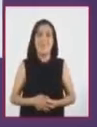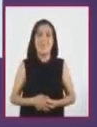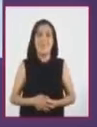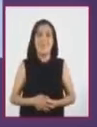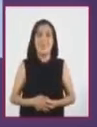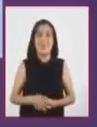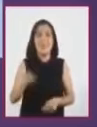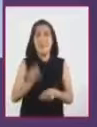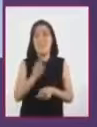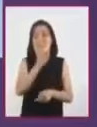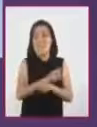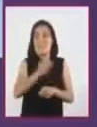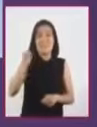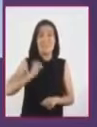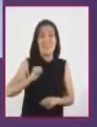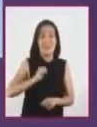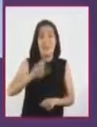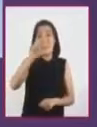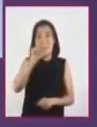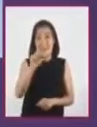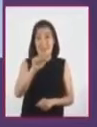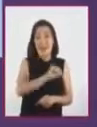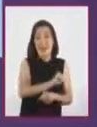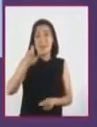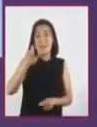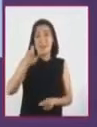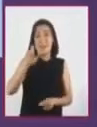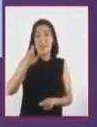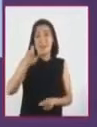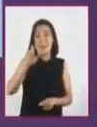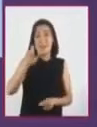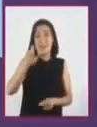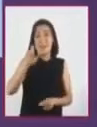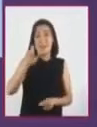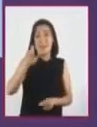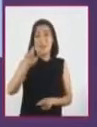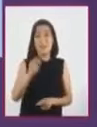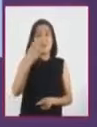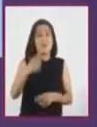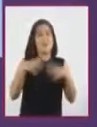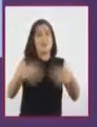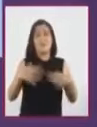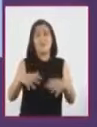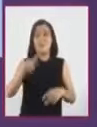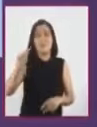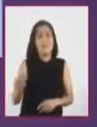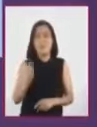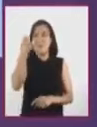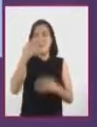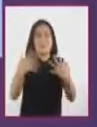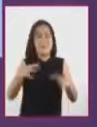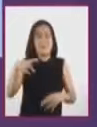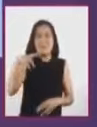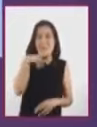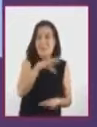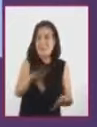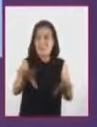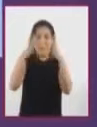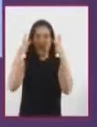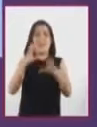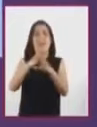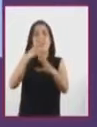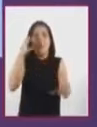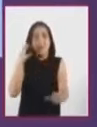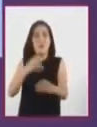Desde el siglo XX a nuestros días, la tecnología se ha desarrollado rápidamente. Las comunicaciones, el